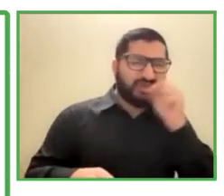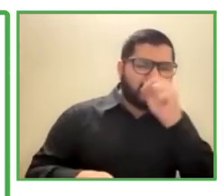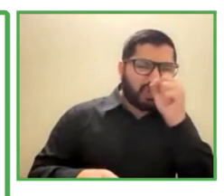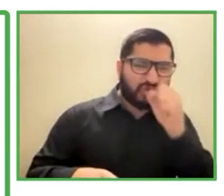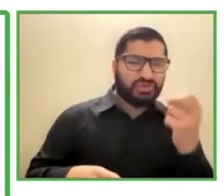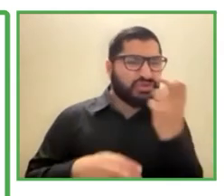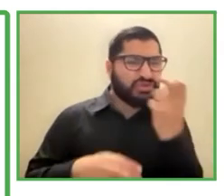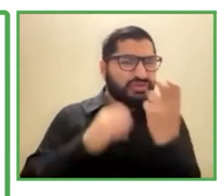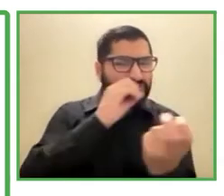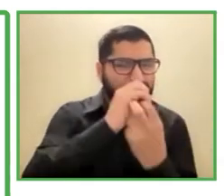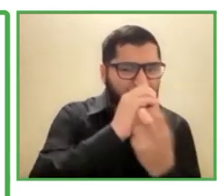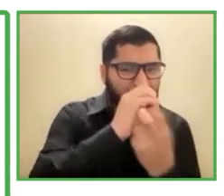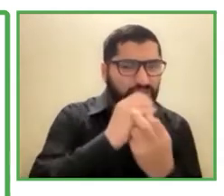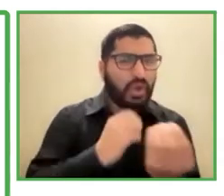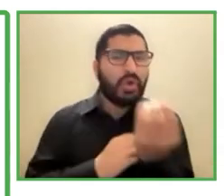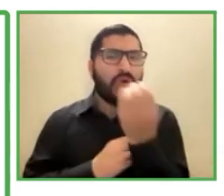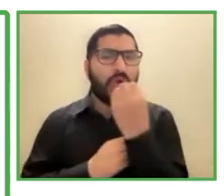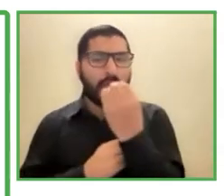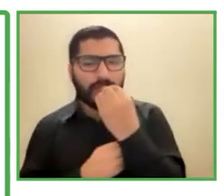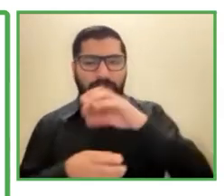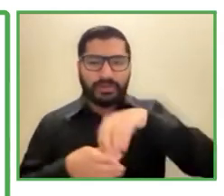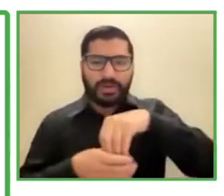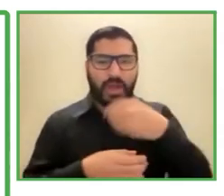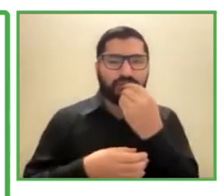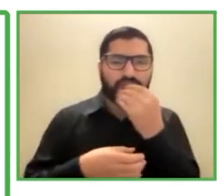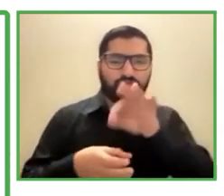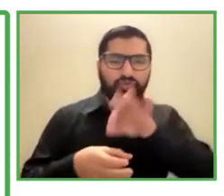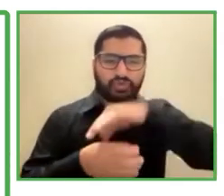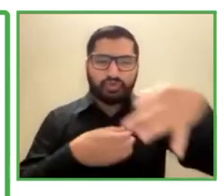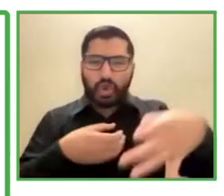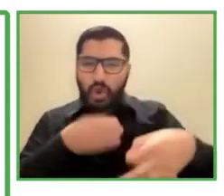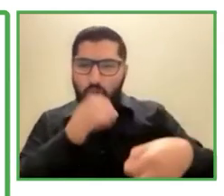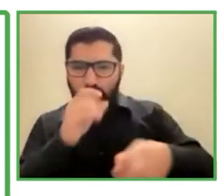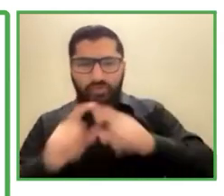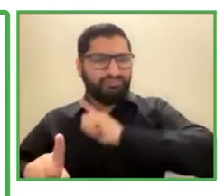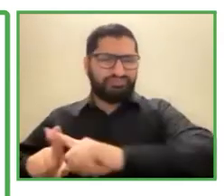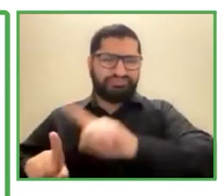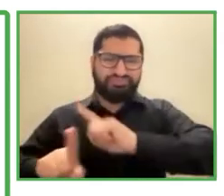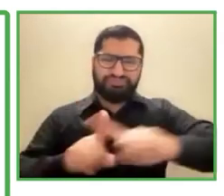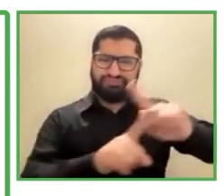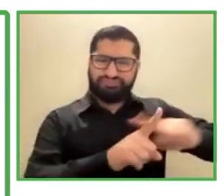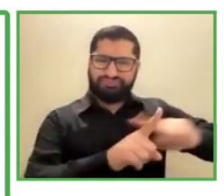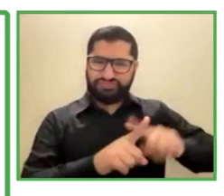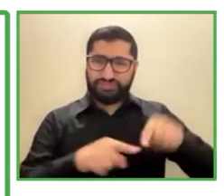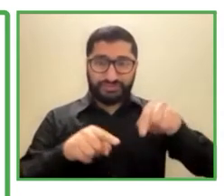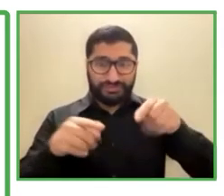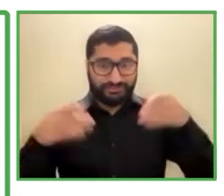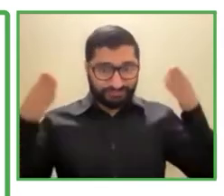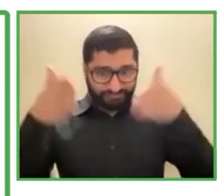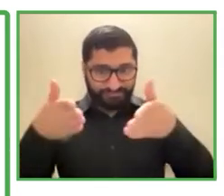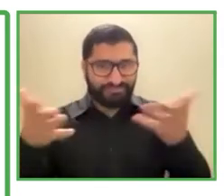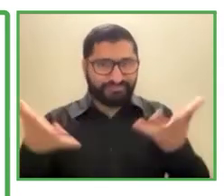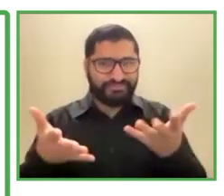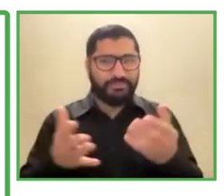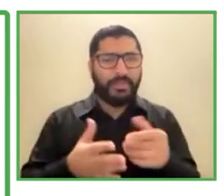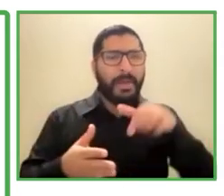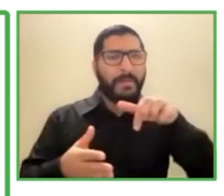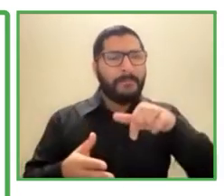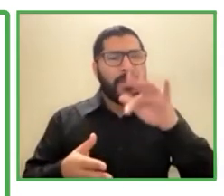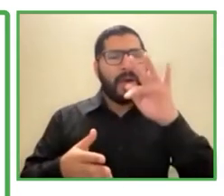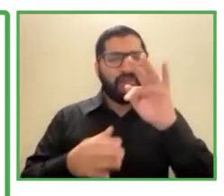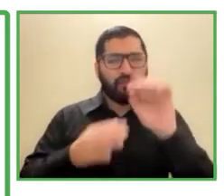¿Cuándo nace formalmente en BF Alimentos nuestro trabajo con inclusión? En general,